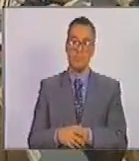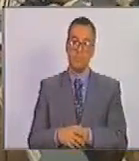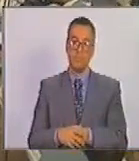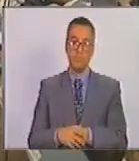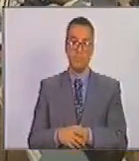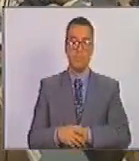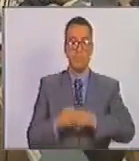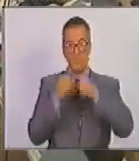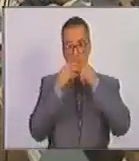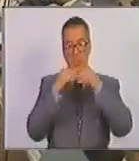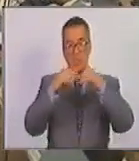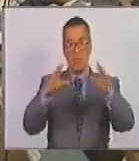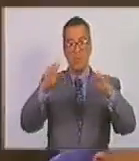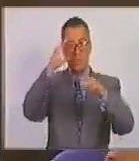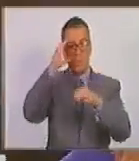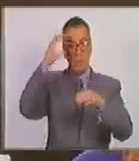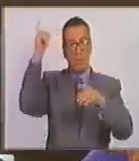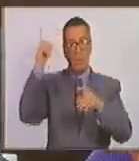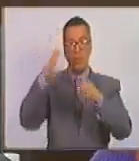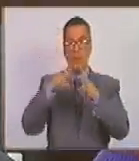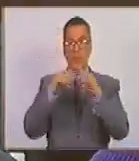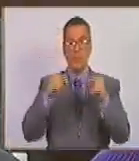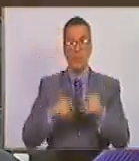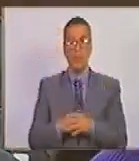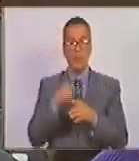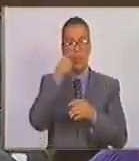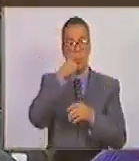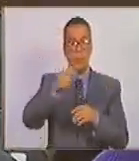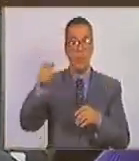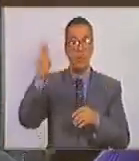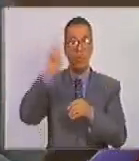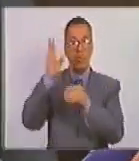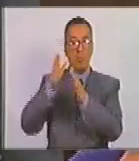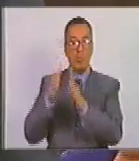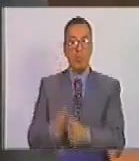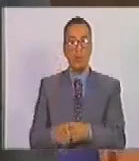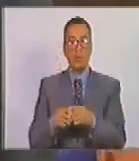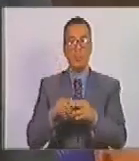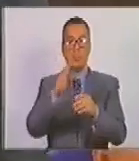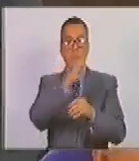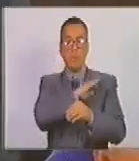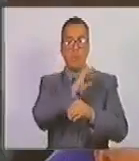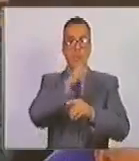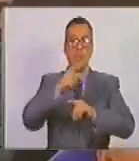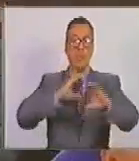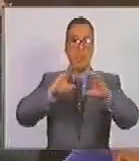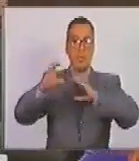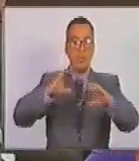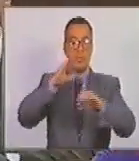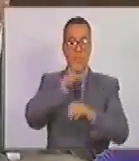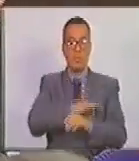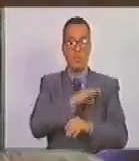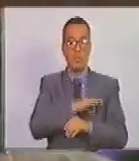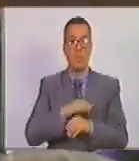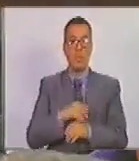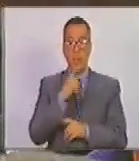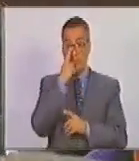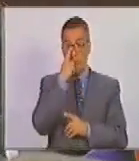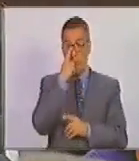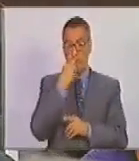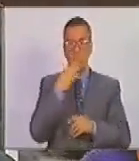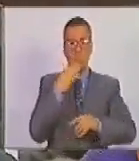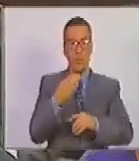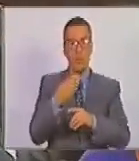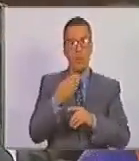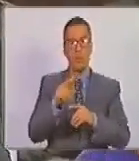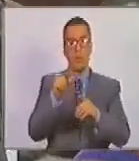Bendiciones de Dios para todos, pueblo de Venezuela, directiva plenaria medios de comunicación. He solicitado el